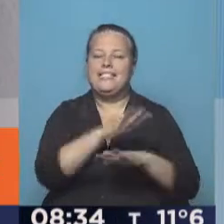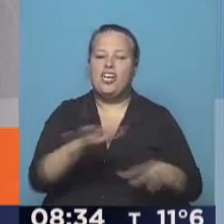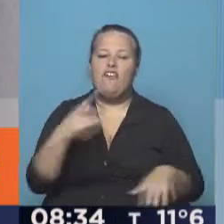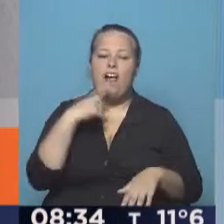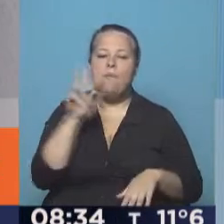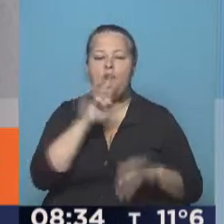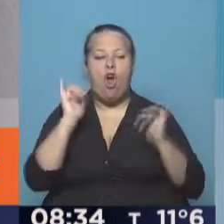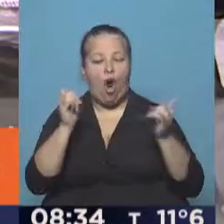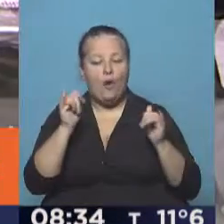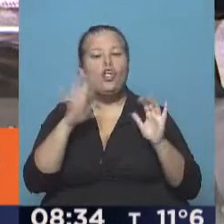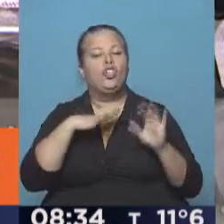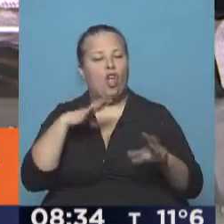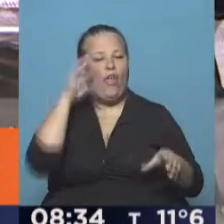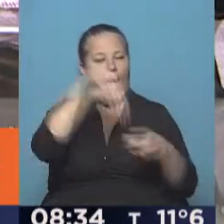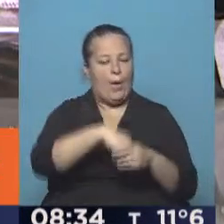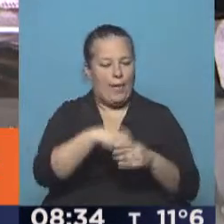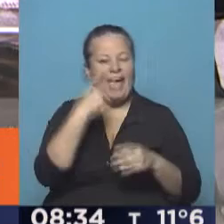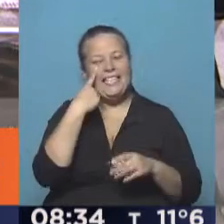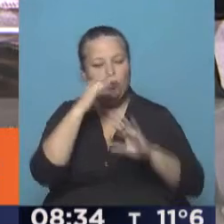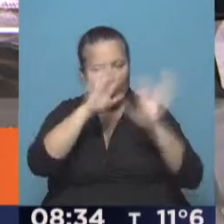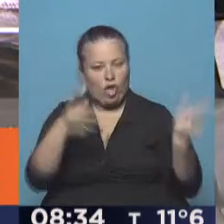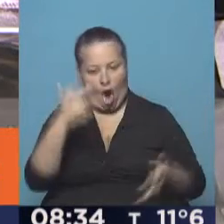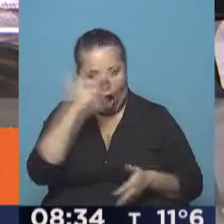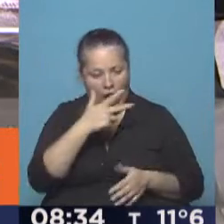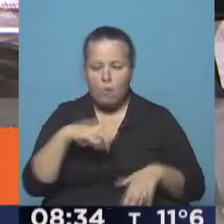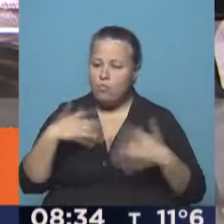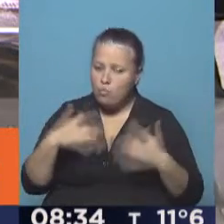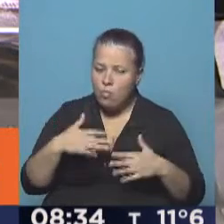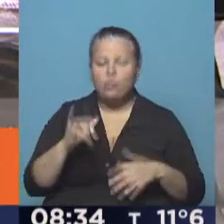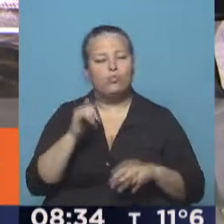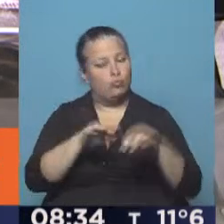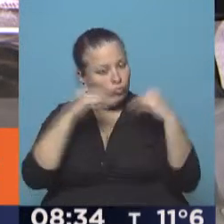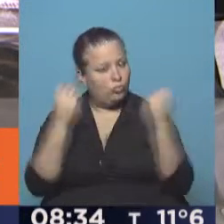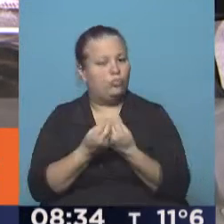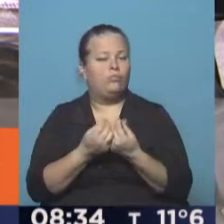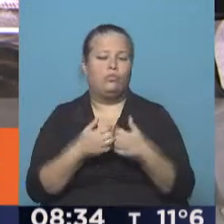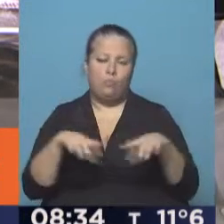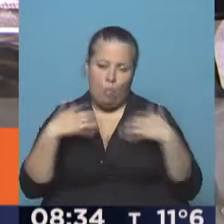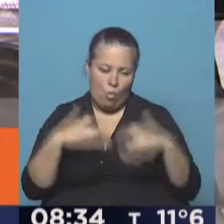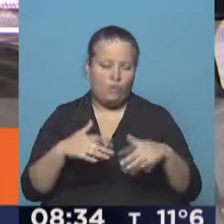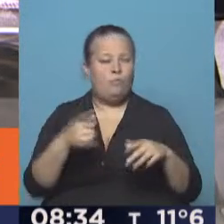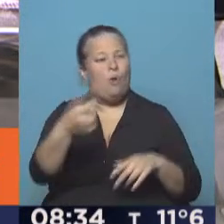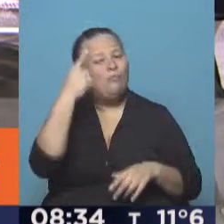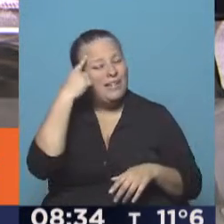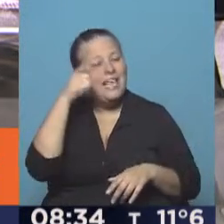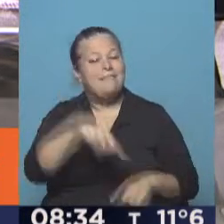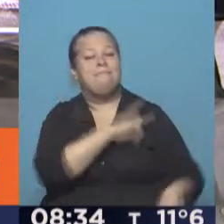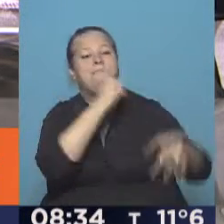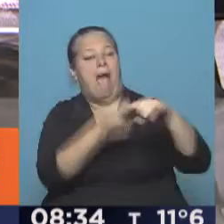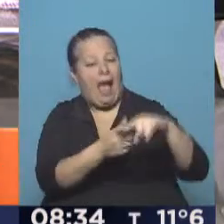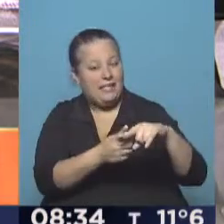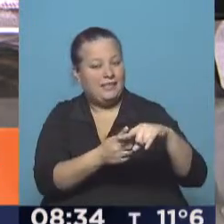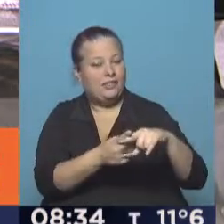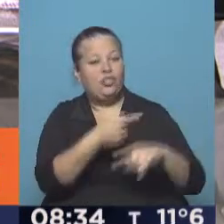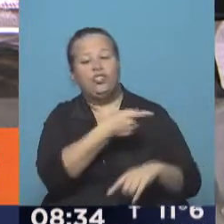niñas y adolescentes que están dentro de hogares. Es un número muy alto. Imagínate si a esto le sumamos